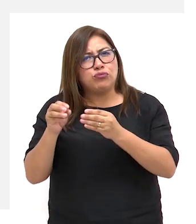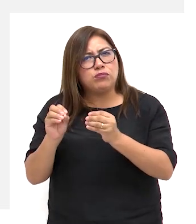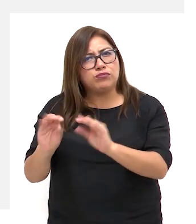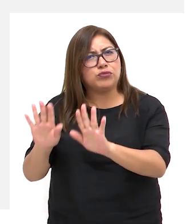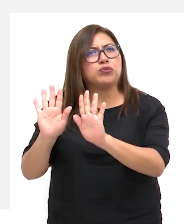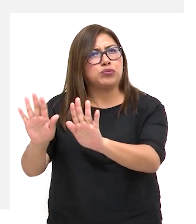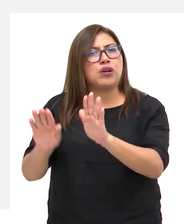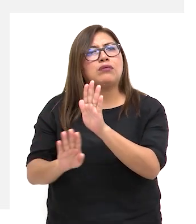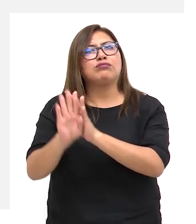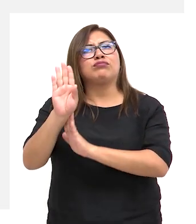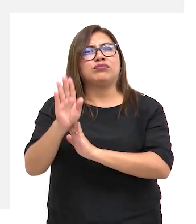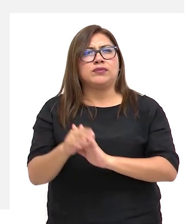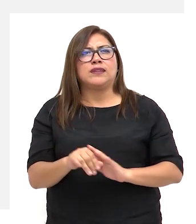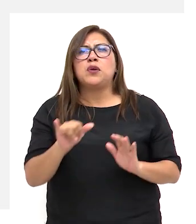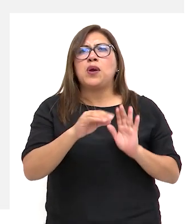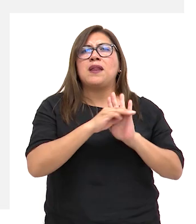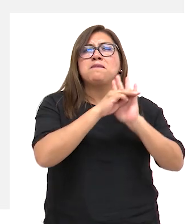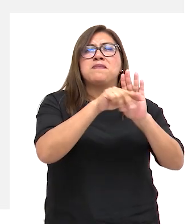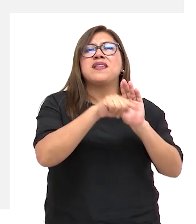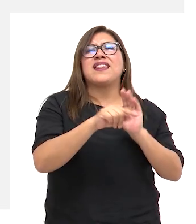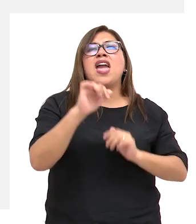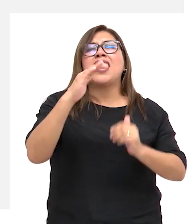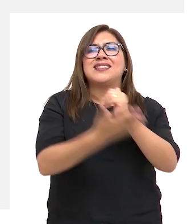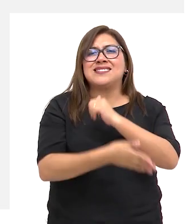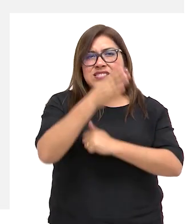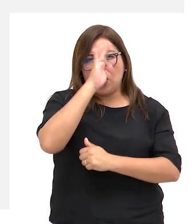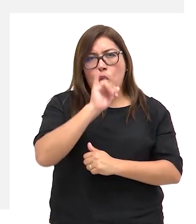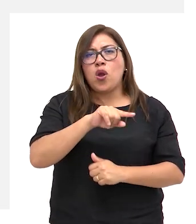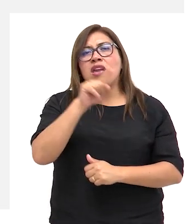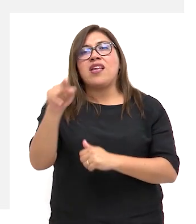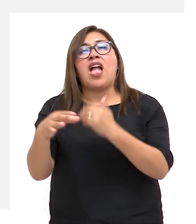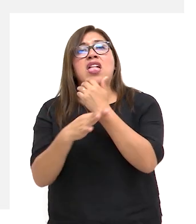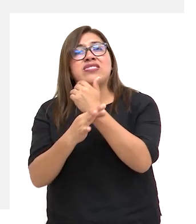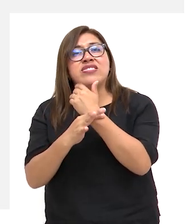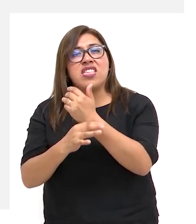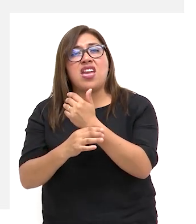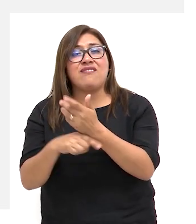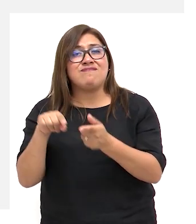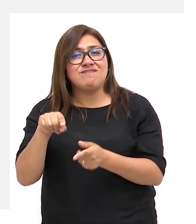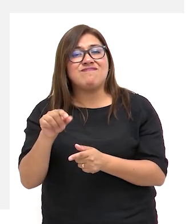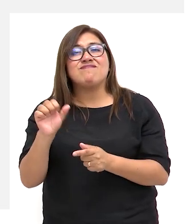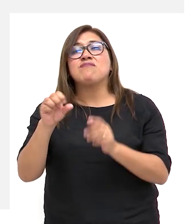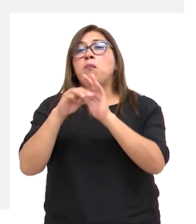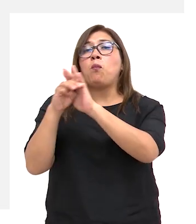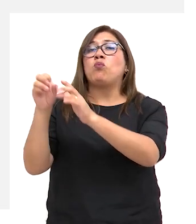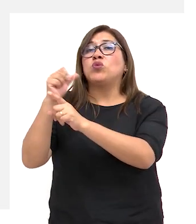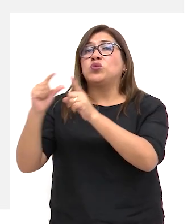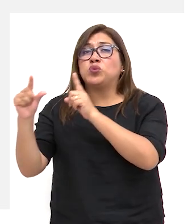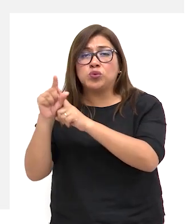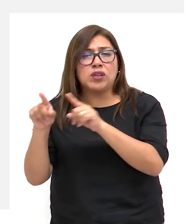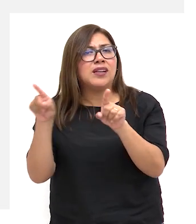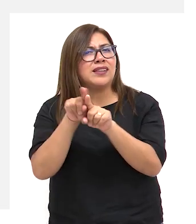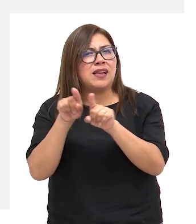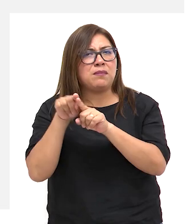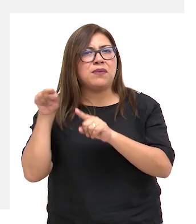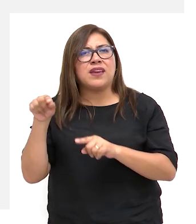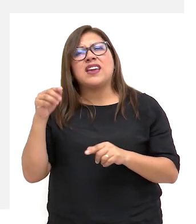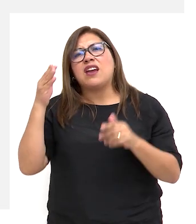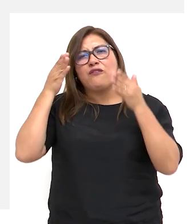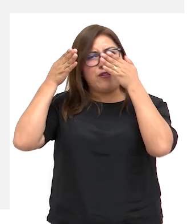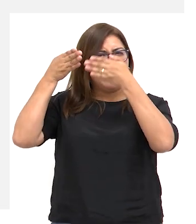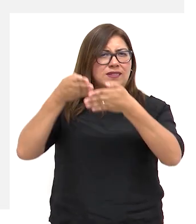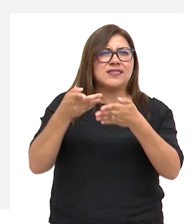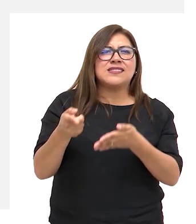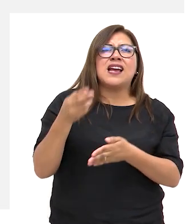Así, a diferencia del modelo de la prescindencia y el modelo médico rehabilitador, el modelo social enfatiza que las